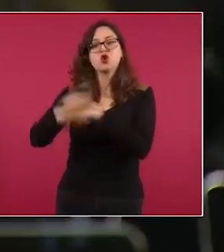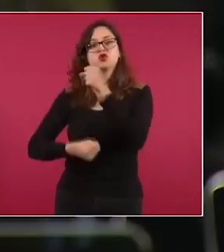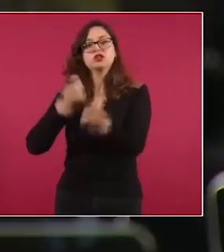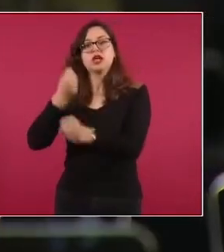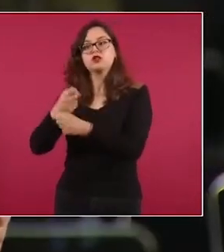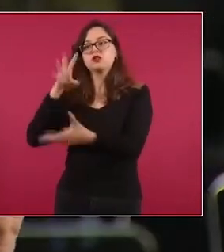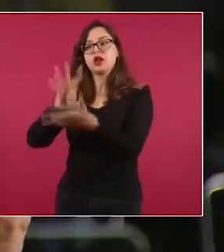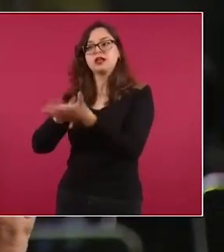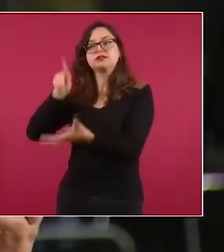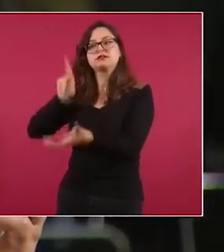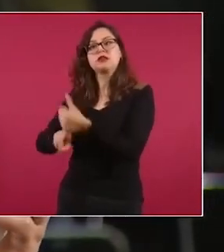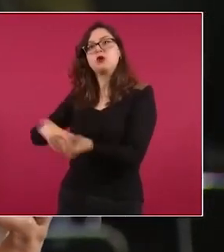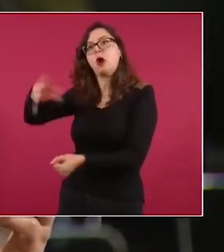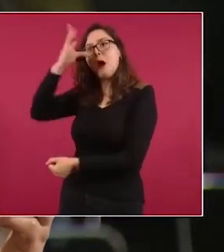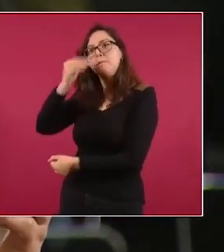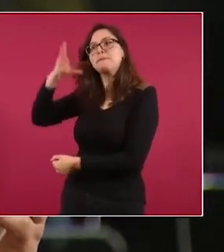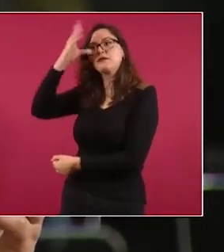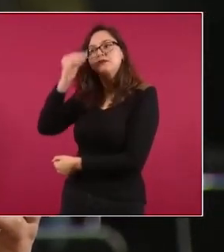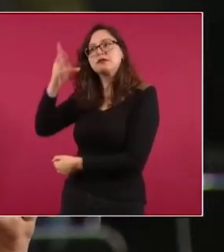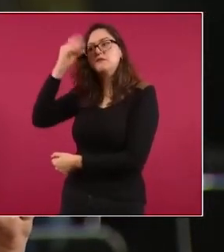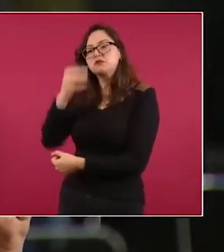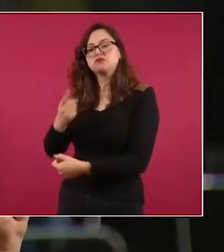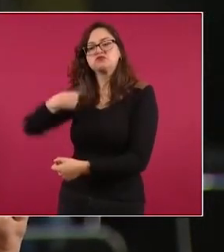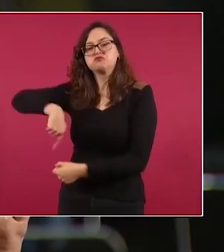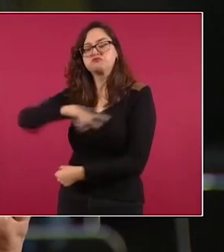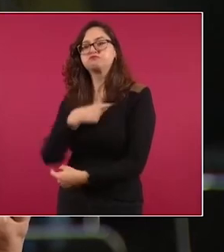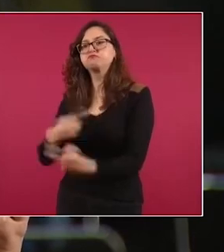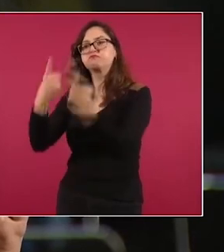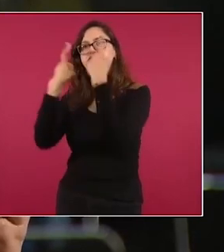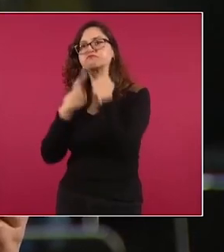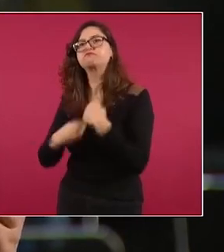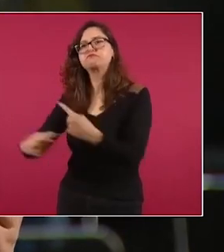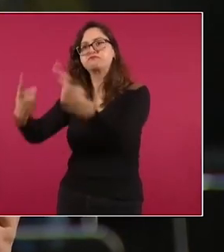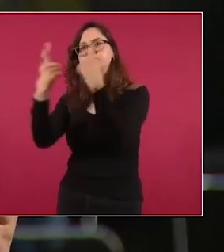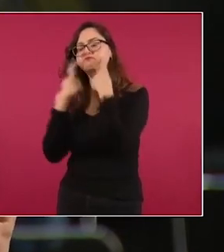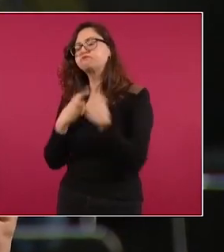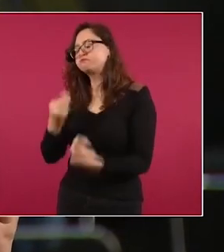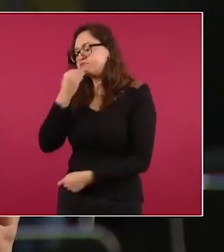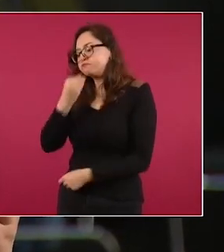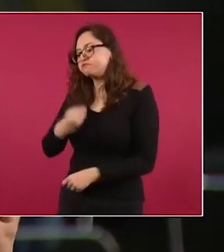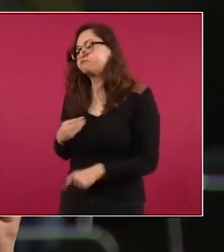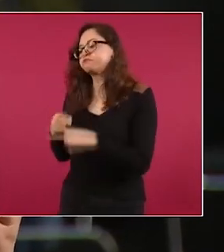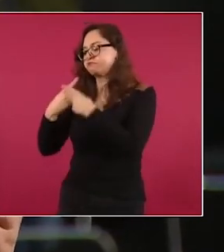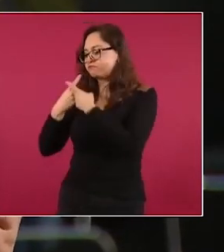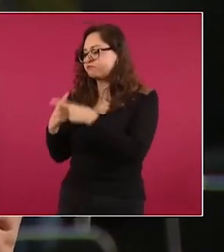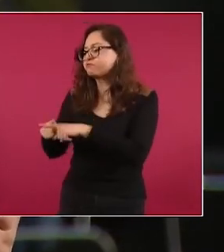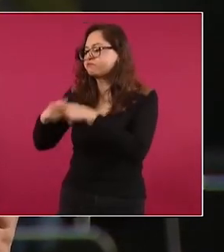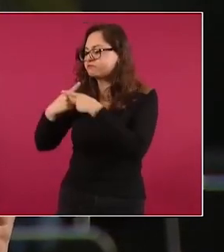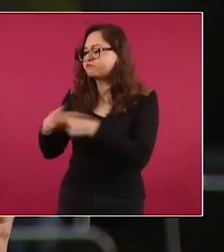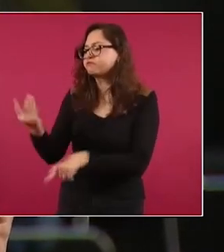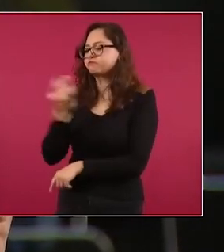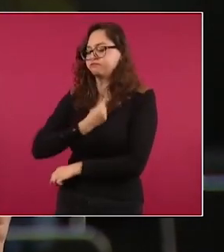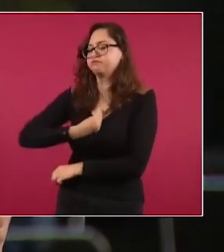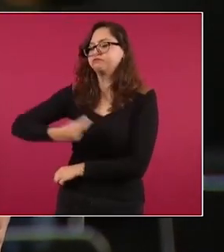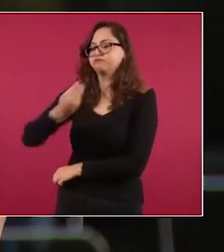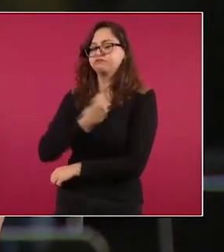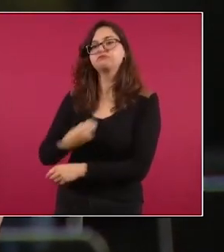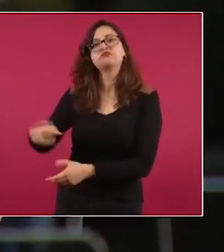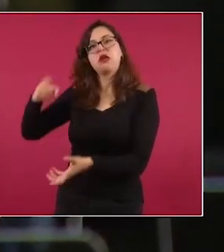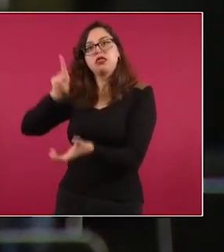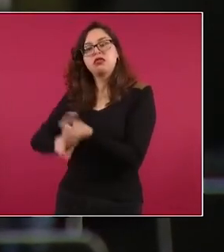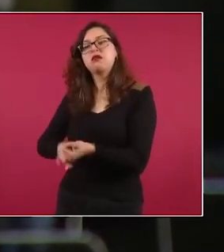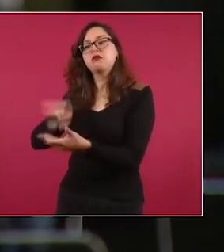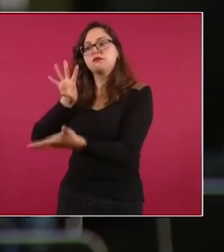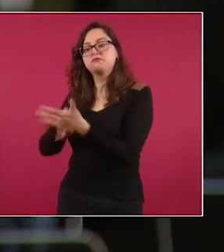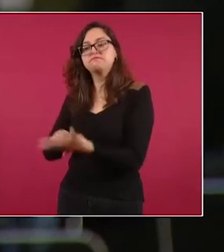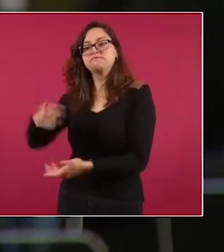prisión injusta fue hecha con nuestras lágrimas de hombres hundidos en la desolación impotencia frustración y ese miedo que